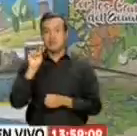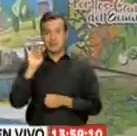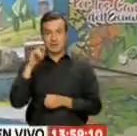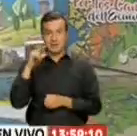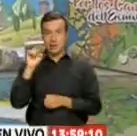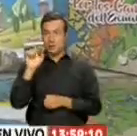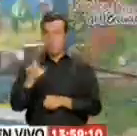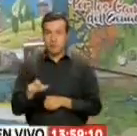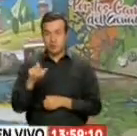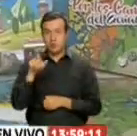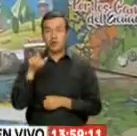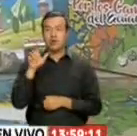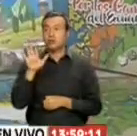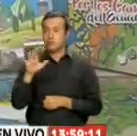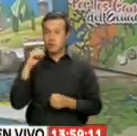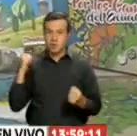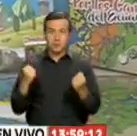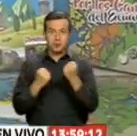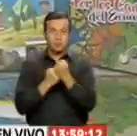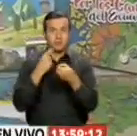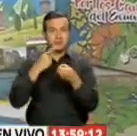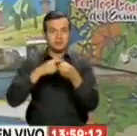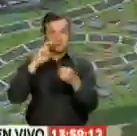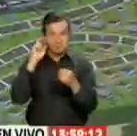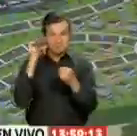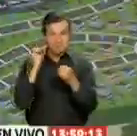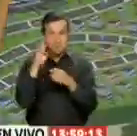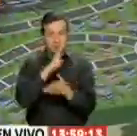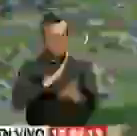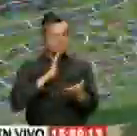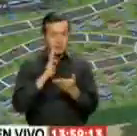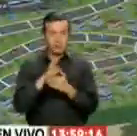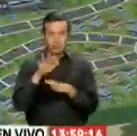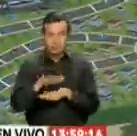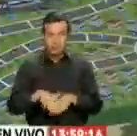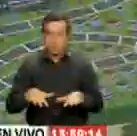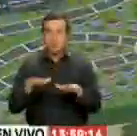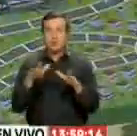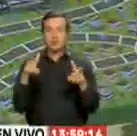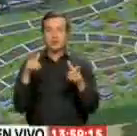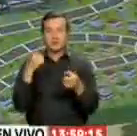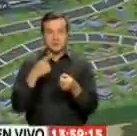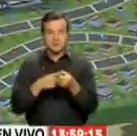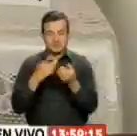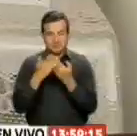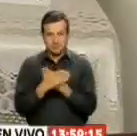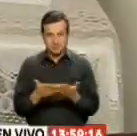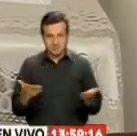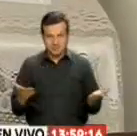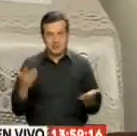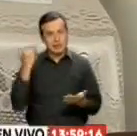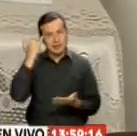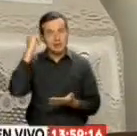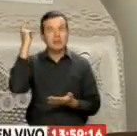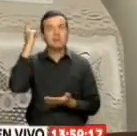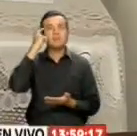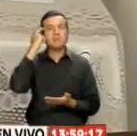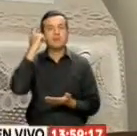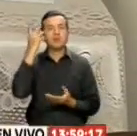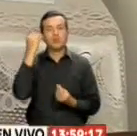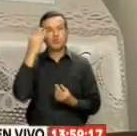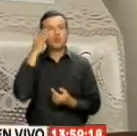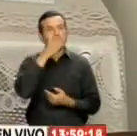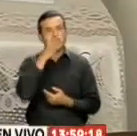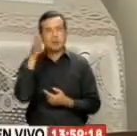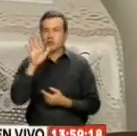emprendedor Tuvo el apoyo De Quito Turismo Para la información De los barrios Y parroquias Del distrito Metropolitano La idea surgió Después de muchos